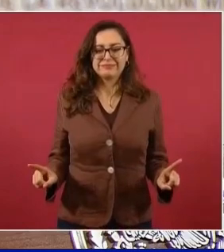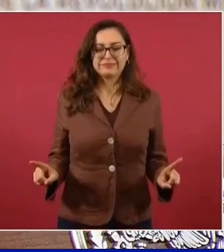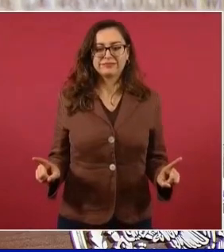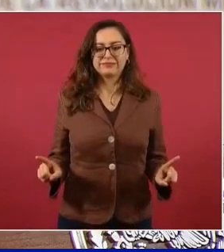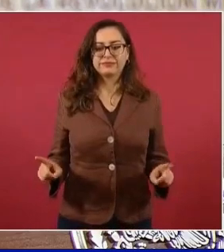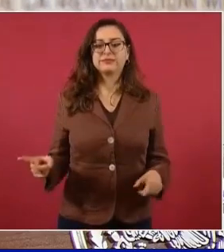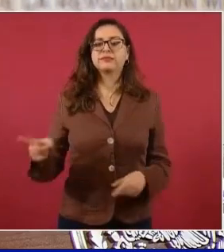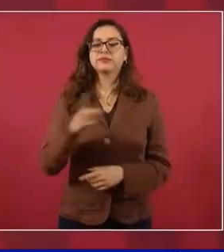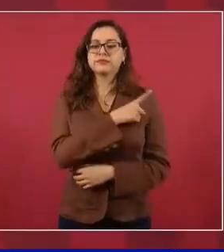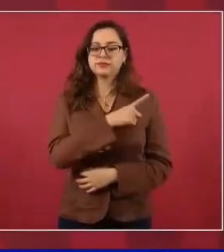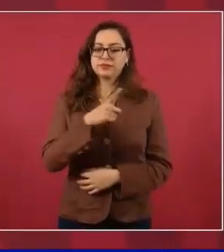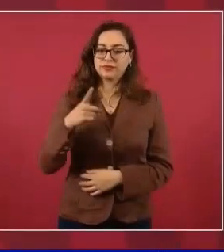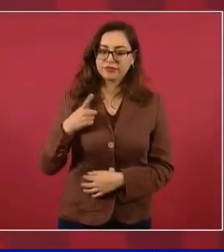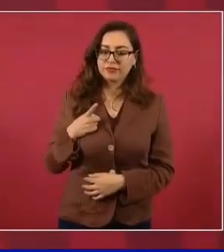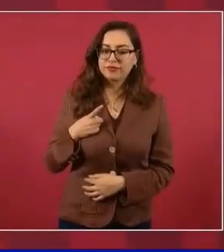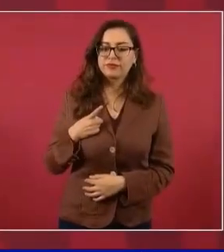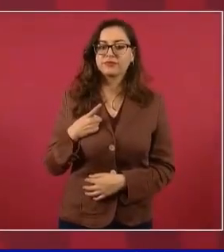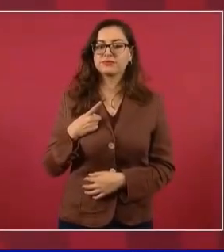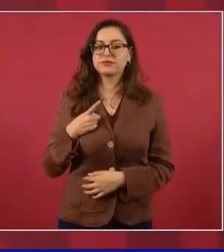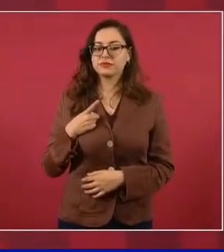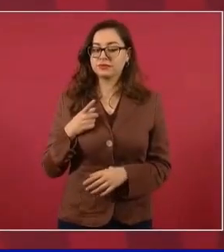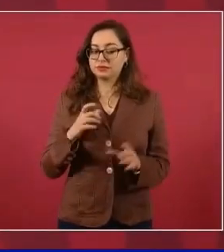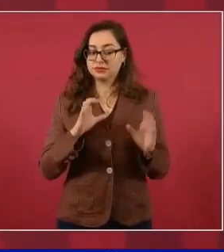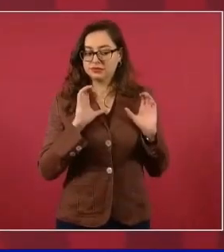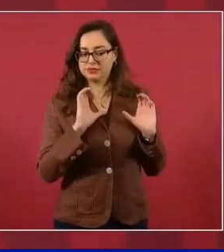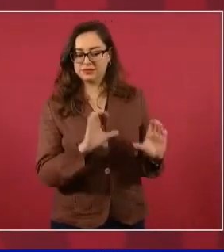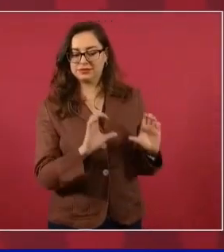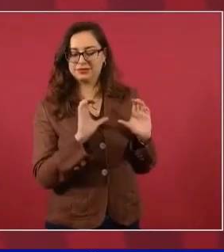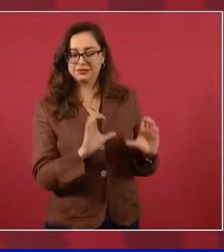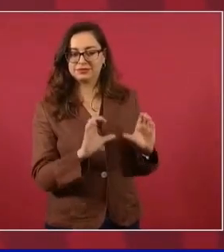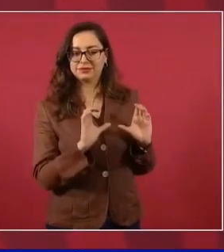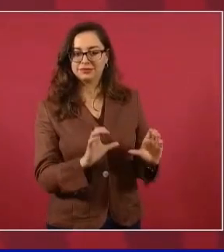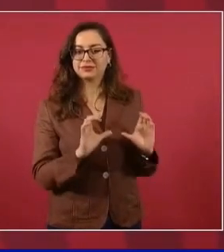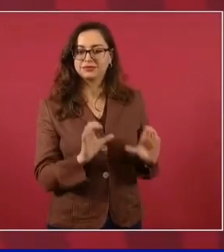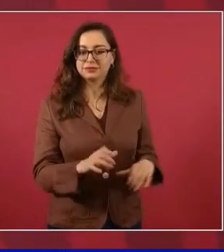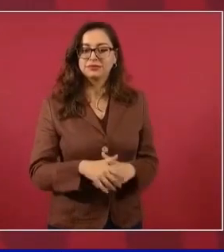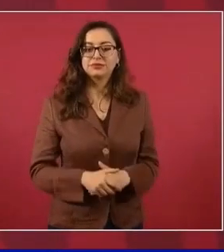hay que tener cuidado de la llamada clase política.